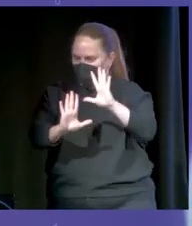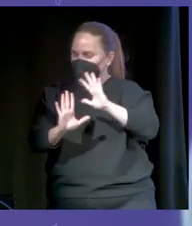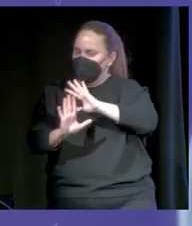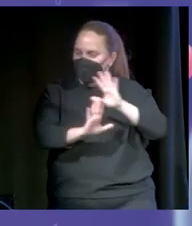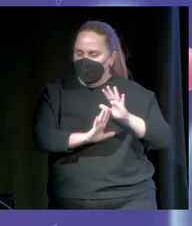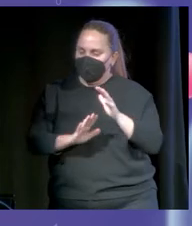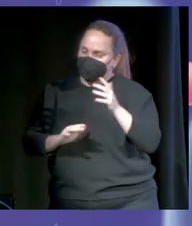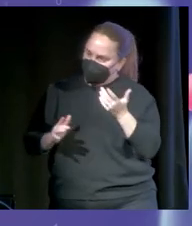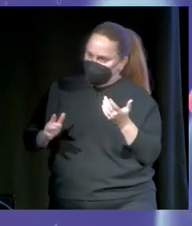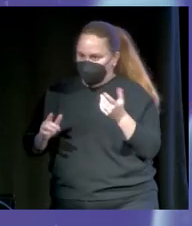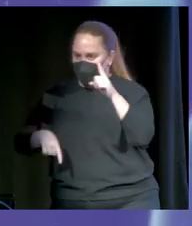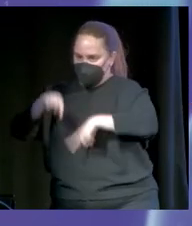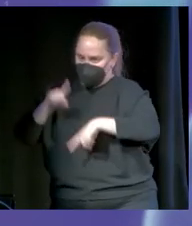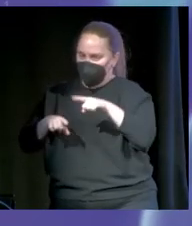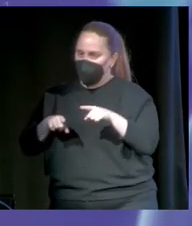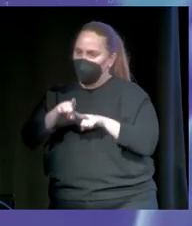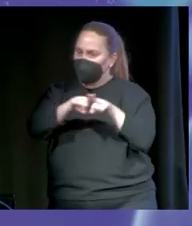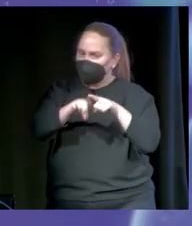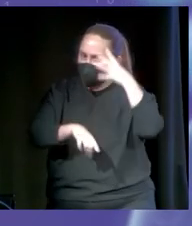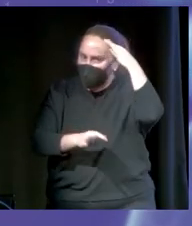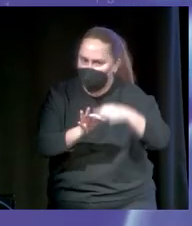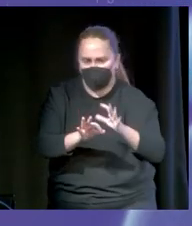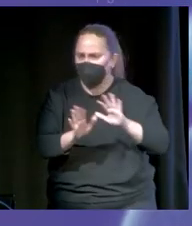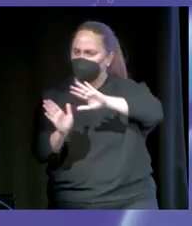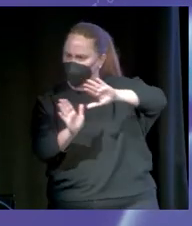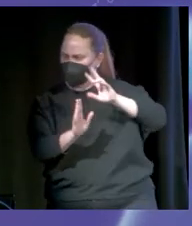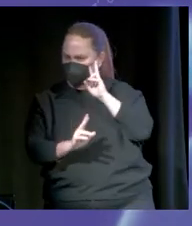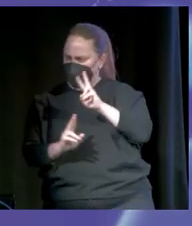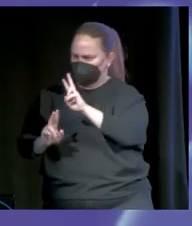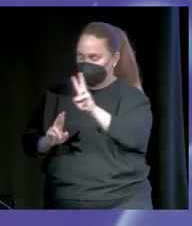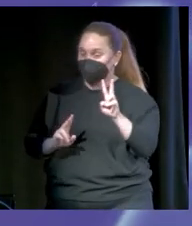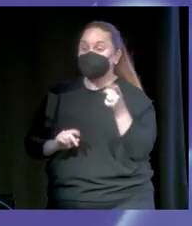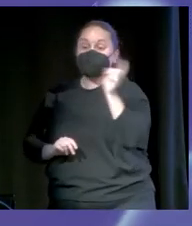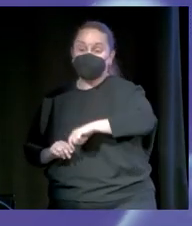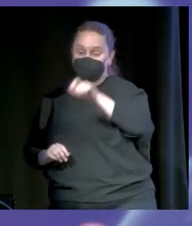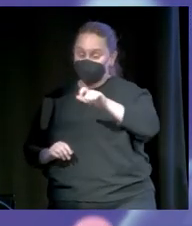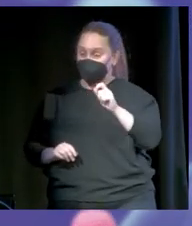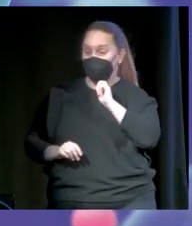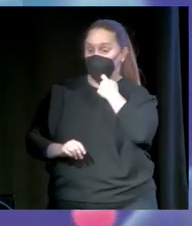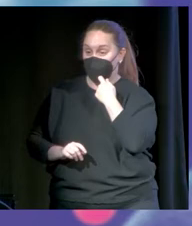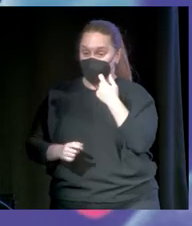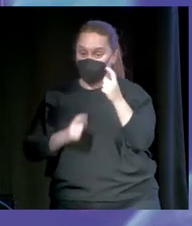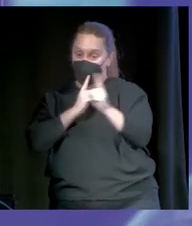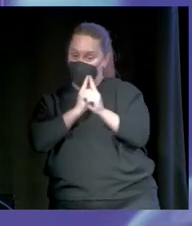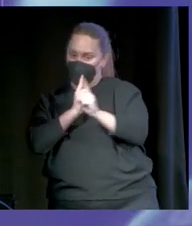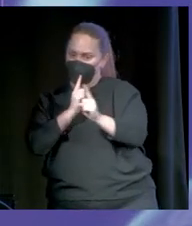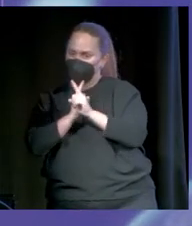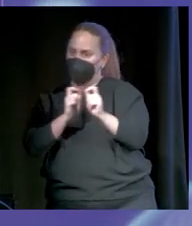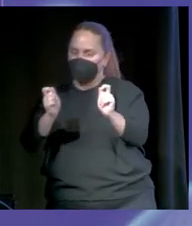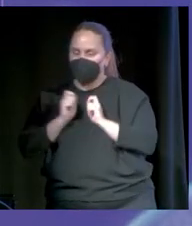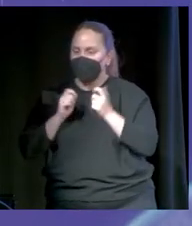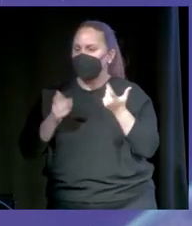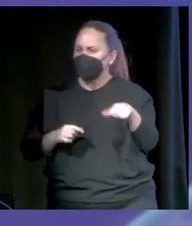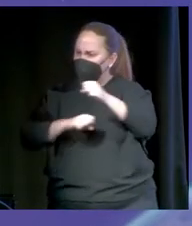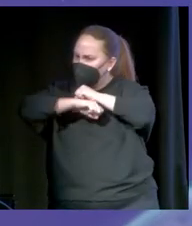hacer caso a todas las críticas. Y además, a mí los haters me han ayudado mucho porque han sido una fuente inagotable de contenido para mí. Los haters han